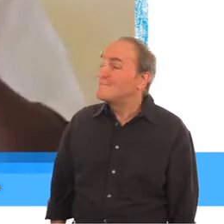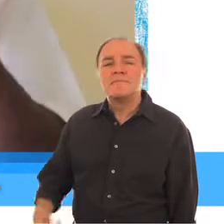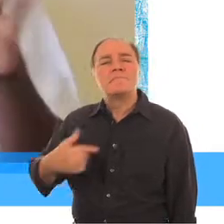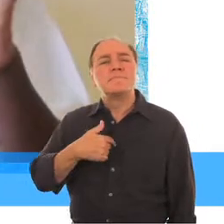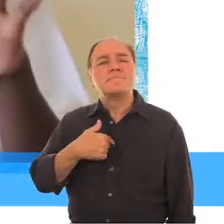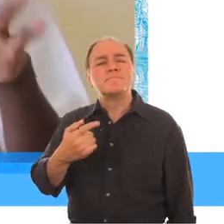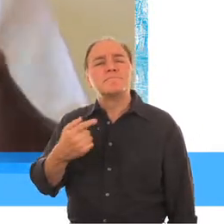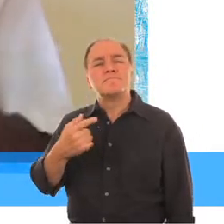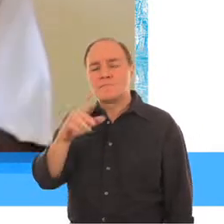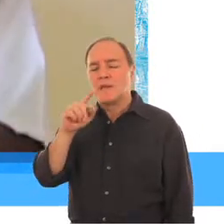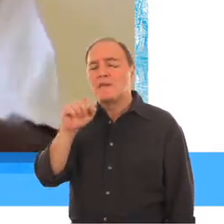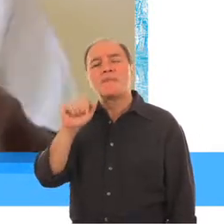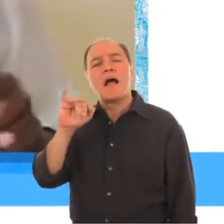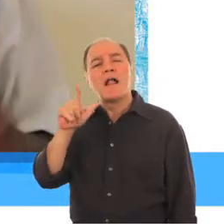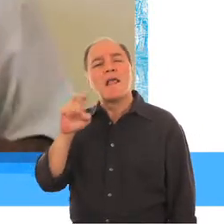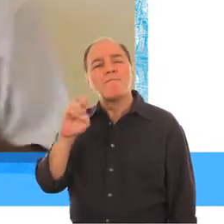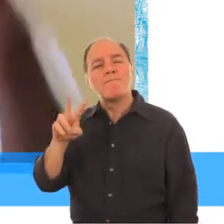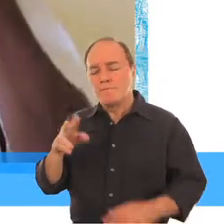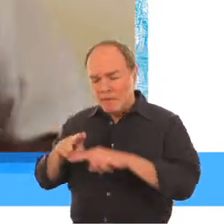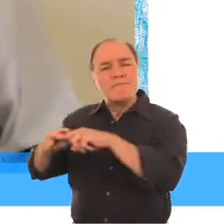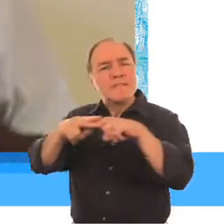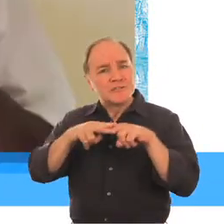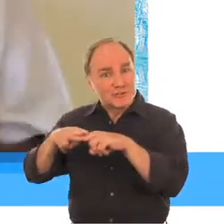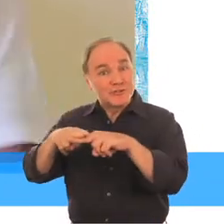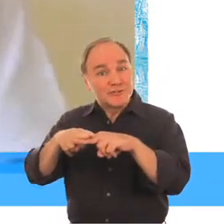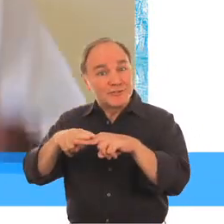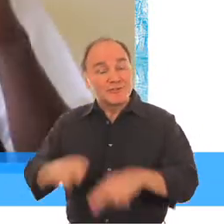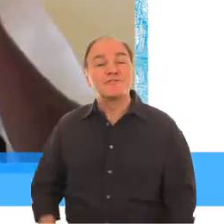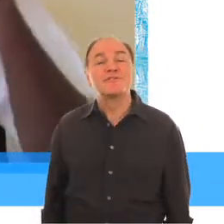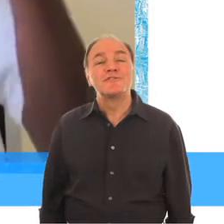señas. Soy de Tailebu, de las Islas Fiji, y tengo 13 años.